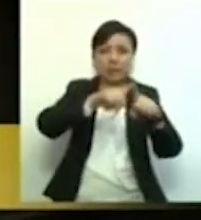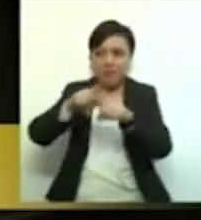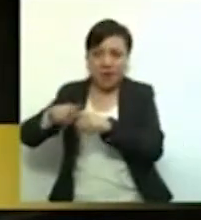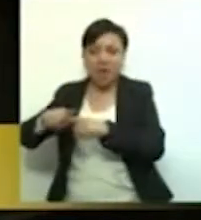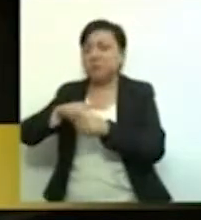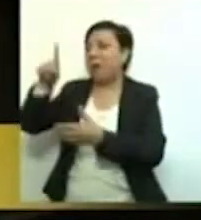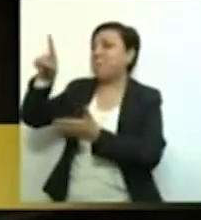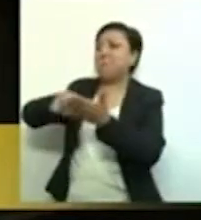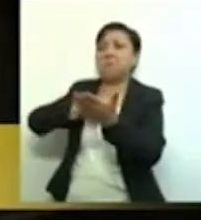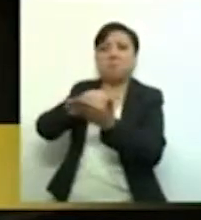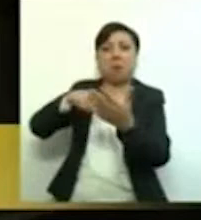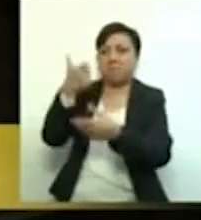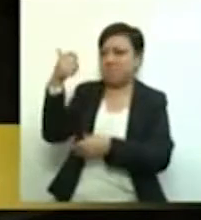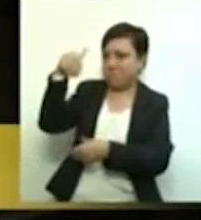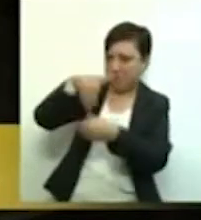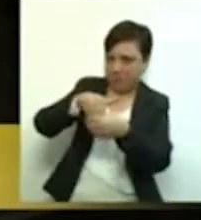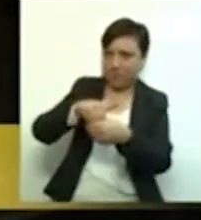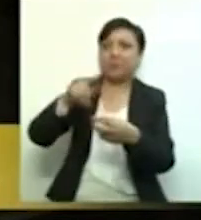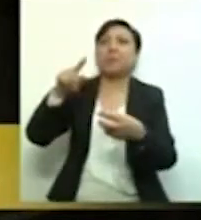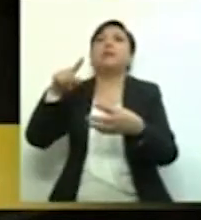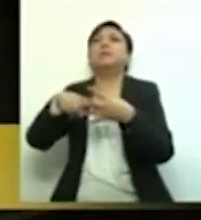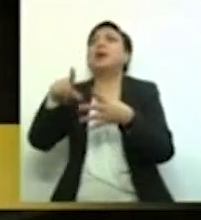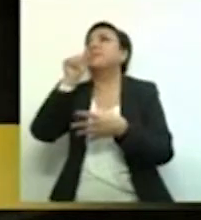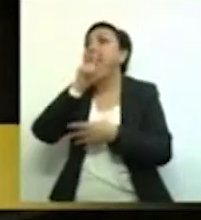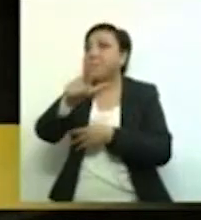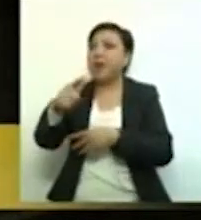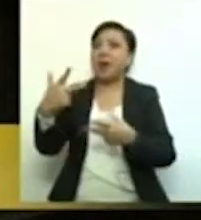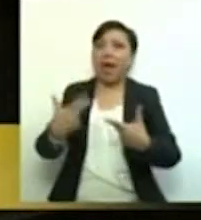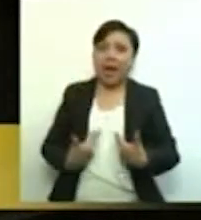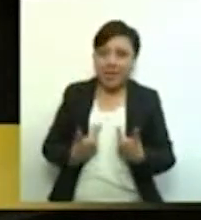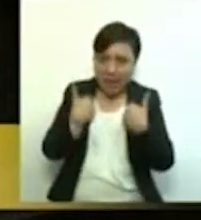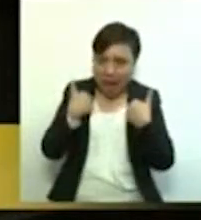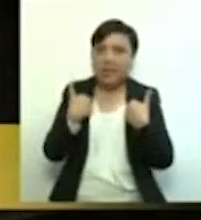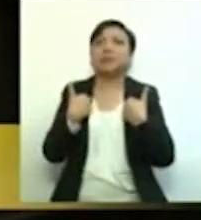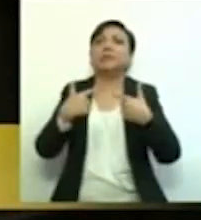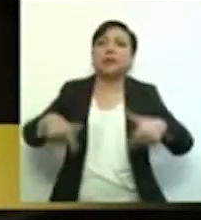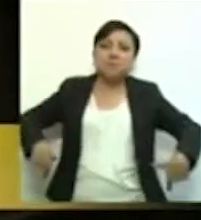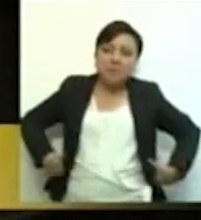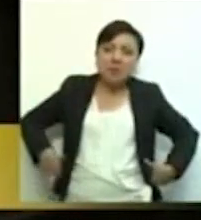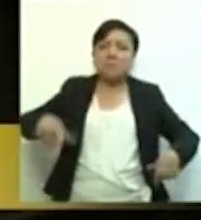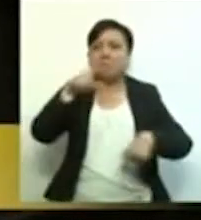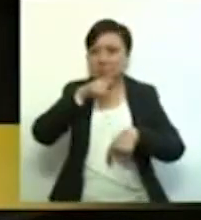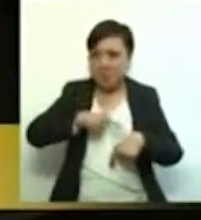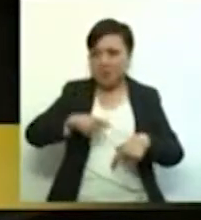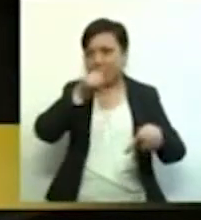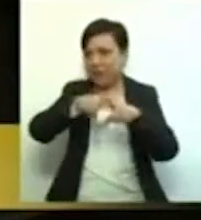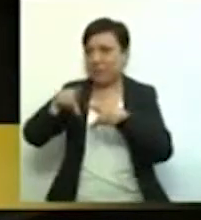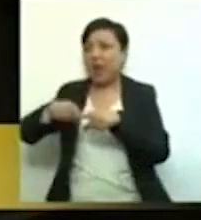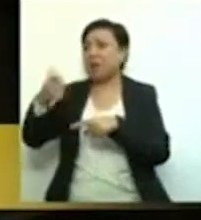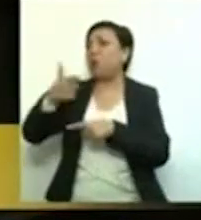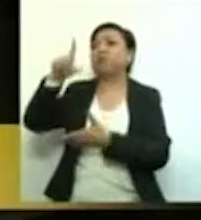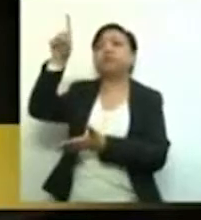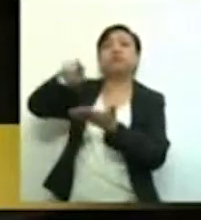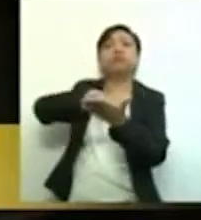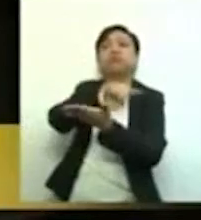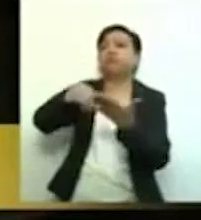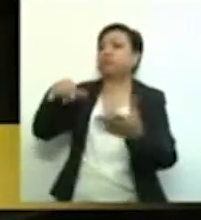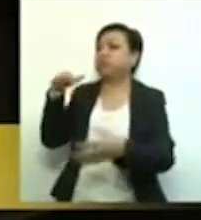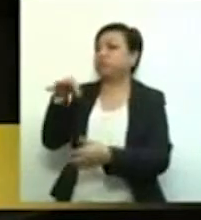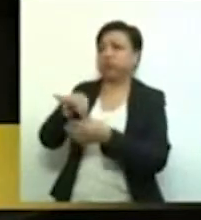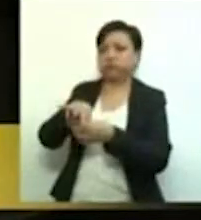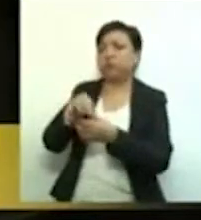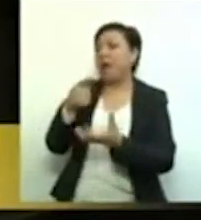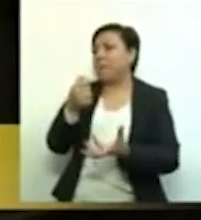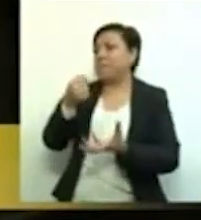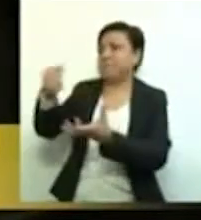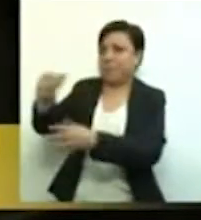Tratamientos para el cáncer, sida, insuficiencia renal, etcétera, se están poniendo en riesgo al eliminar este fideicomiso. Se